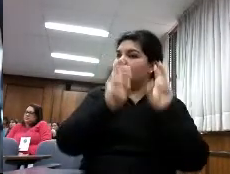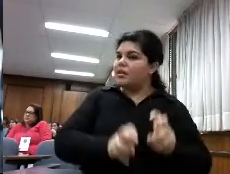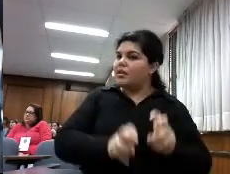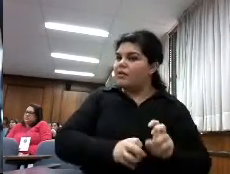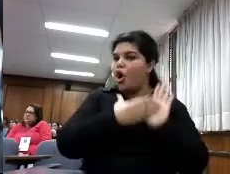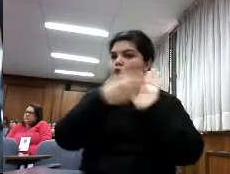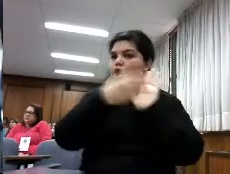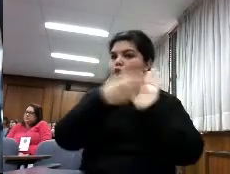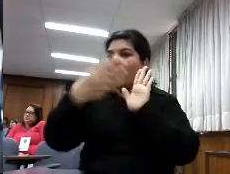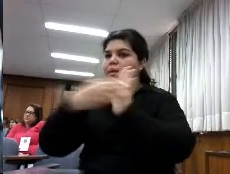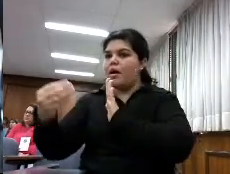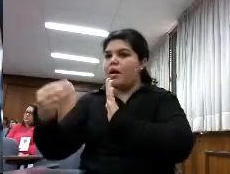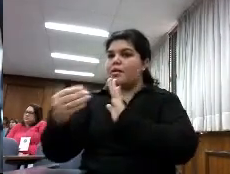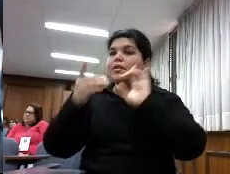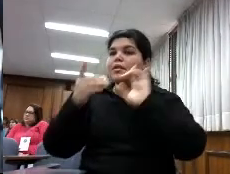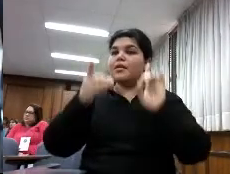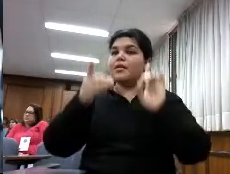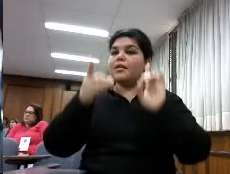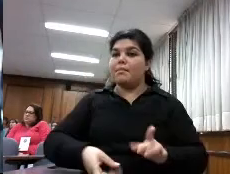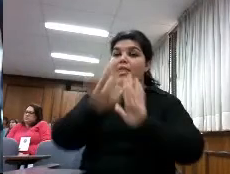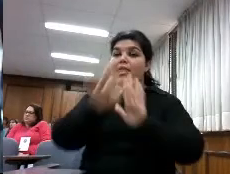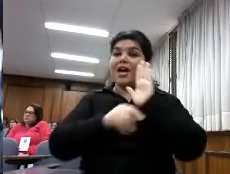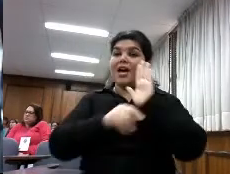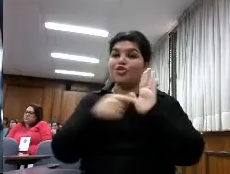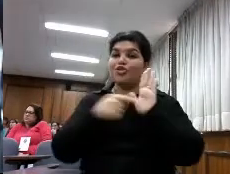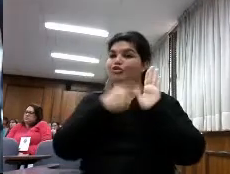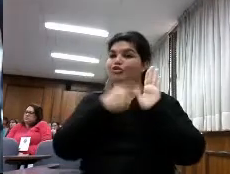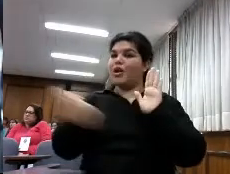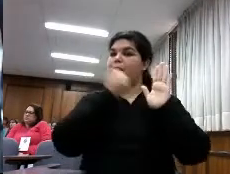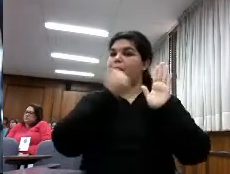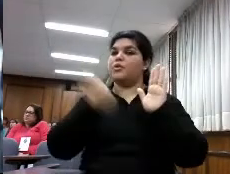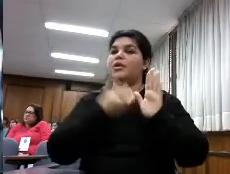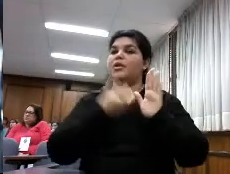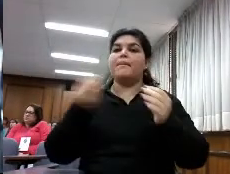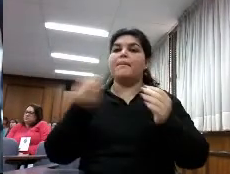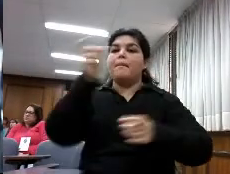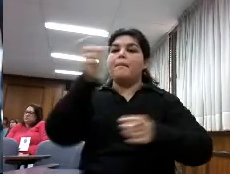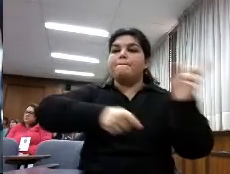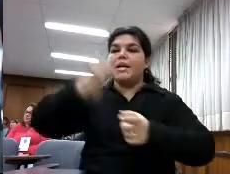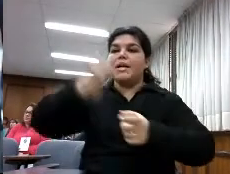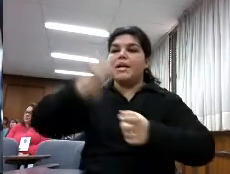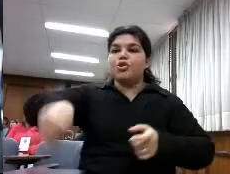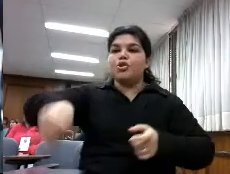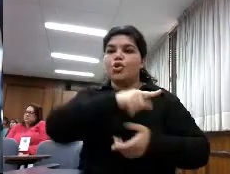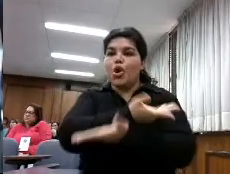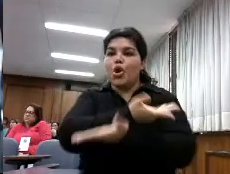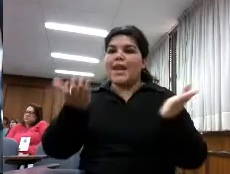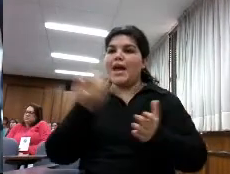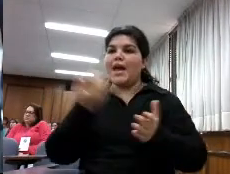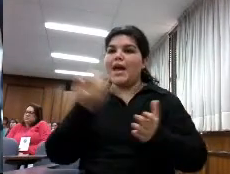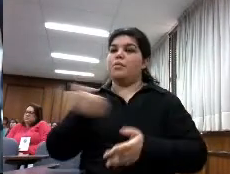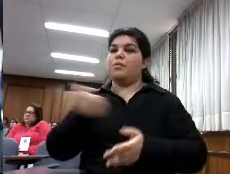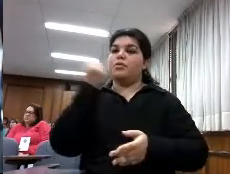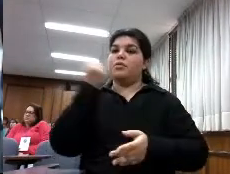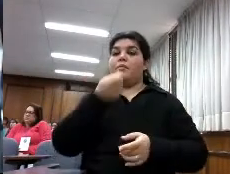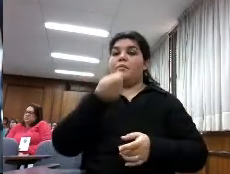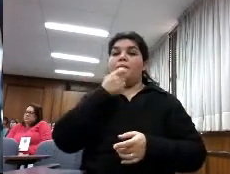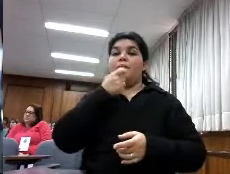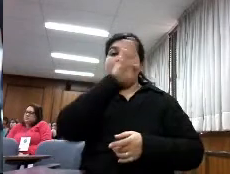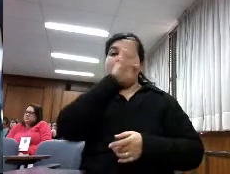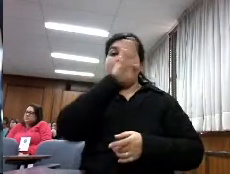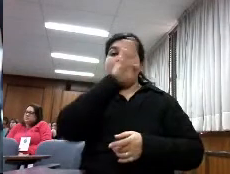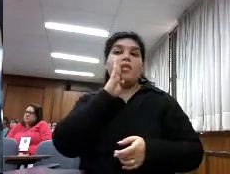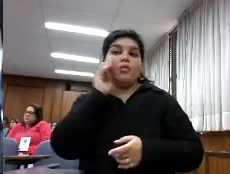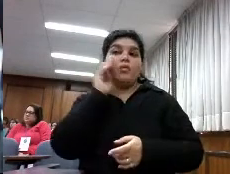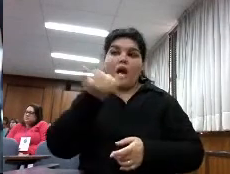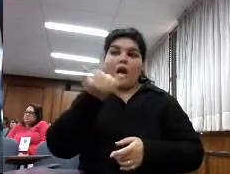cosa sino que esos datos además son muy importantes para las personas hay una web en Estados Unidos que se llama DataForAll